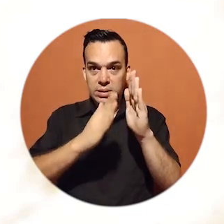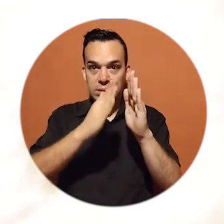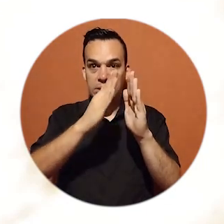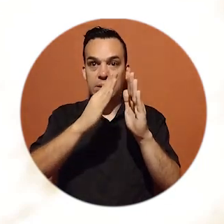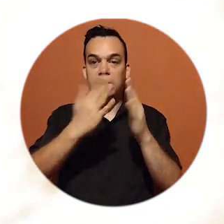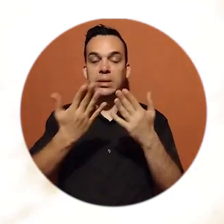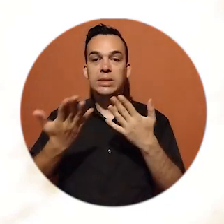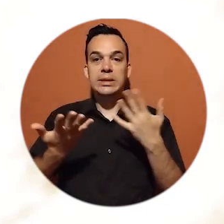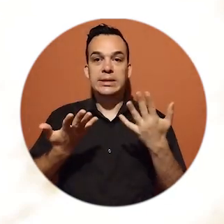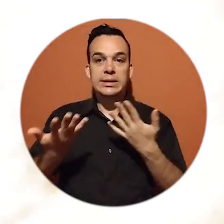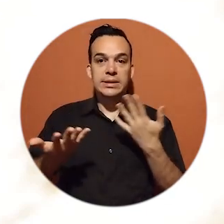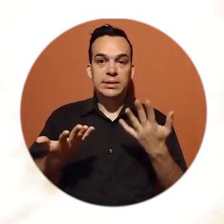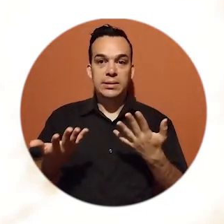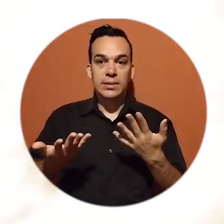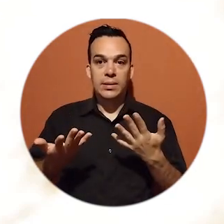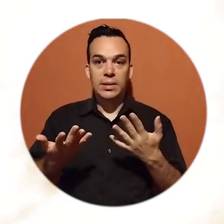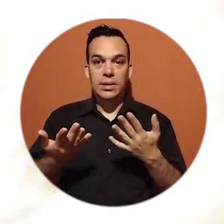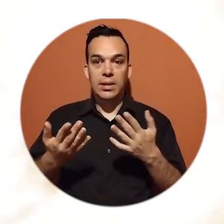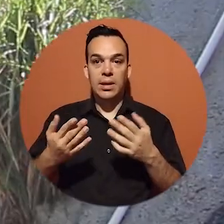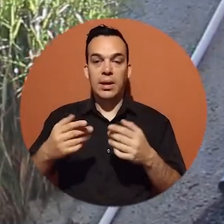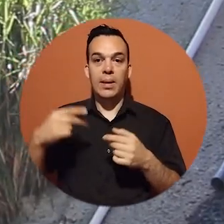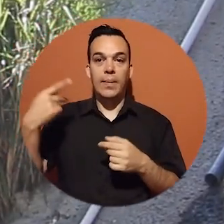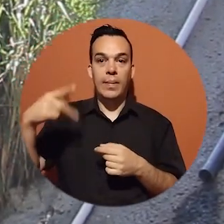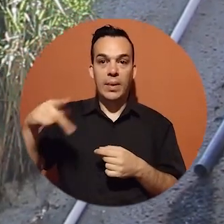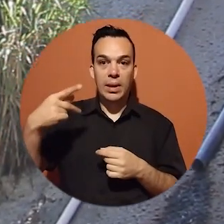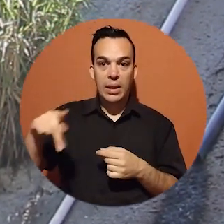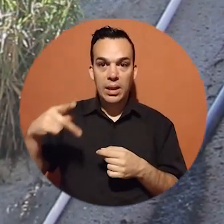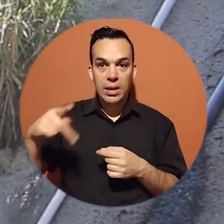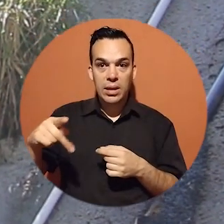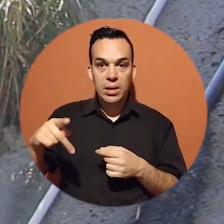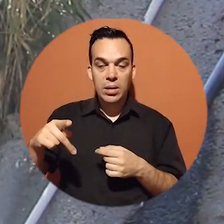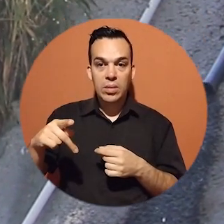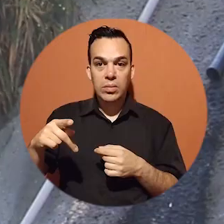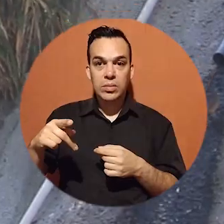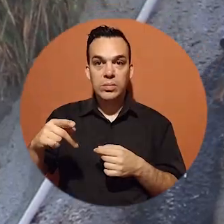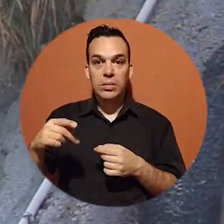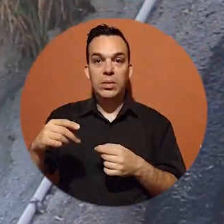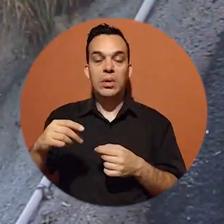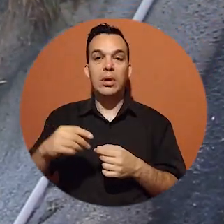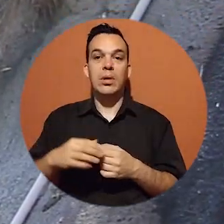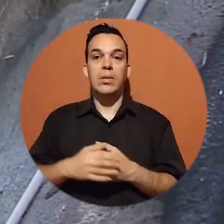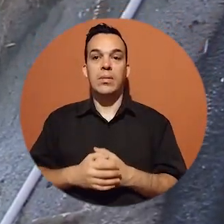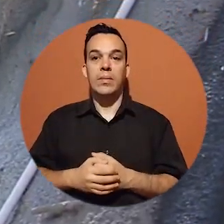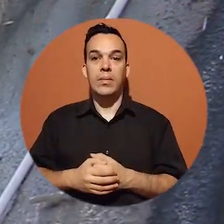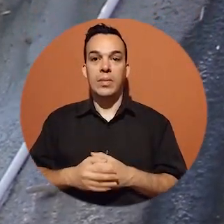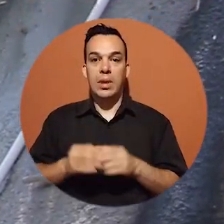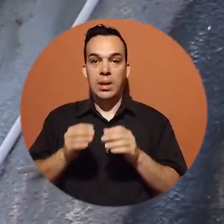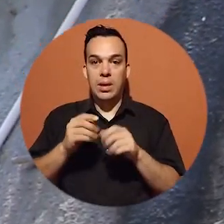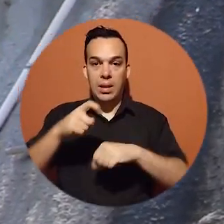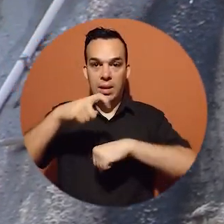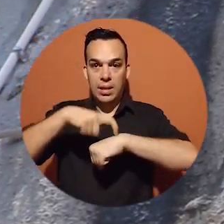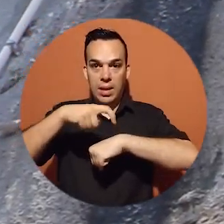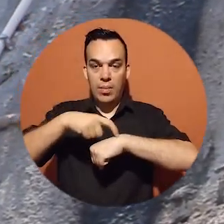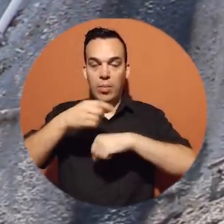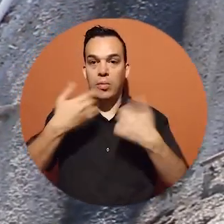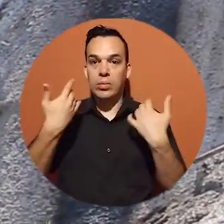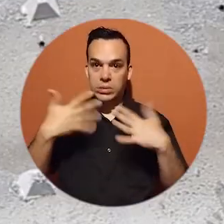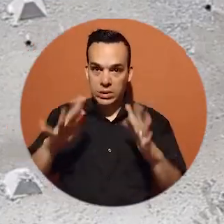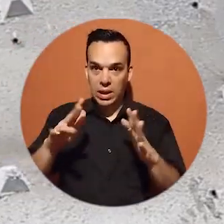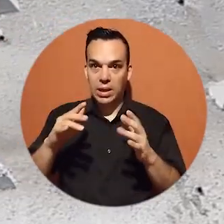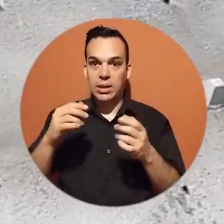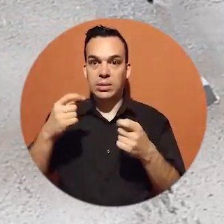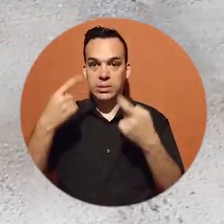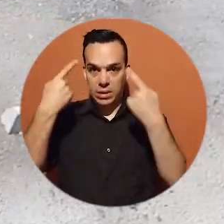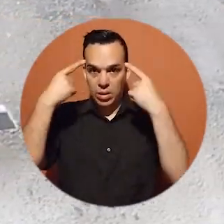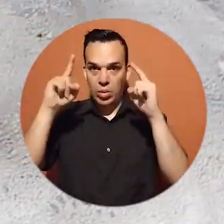lluviosa, generó aspectos de factores que generaron un poquito de lo que fue la ampliación del plazo, sin embargo